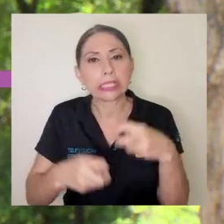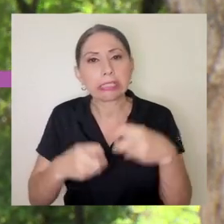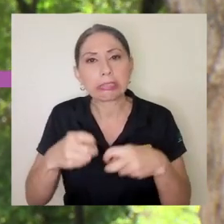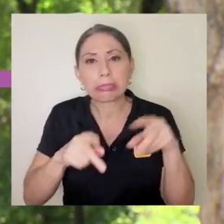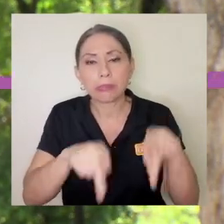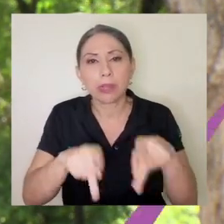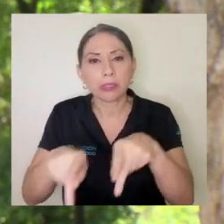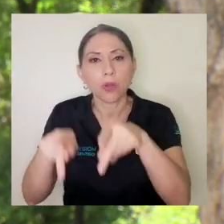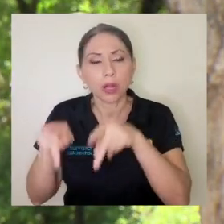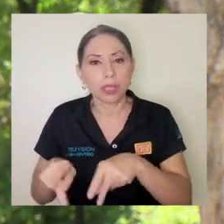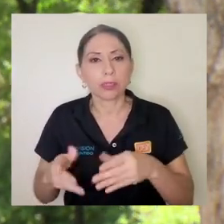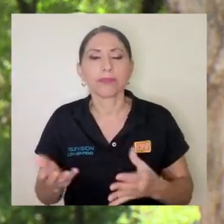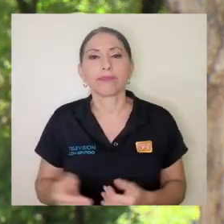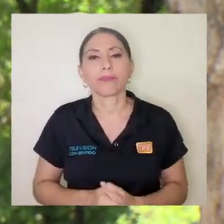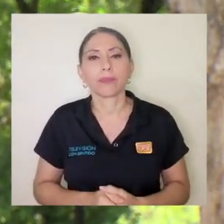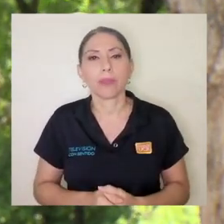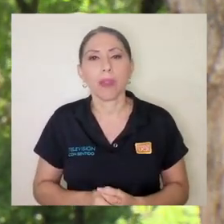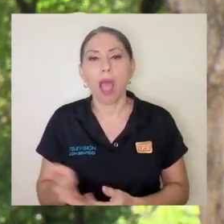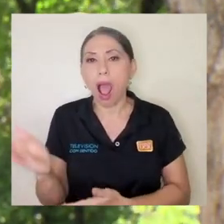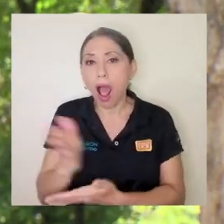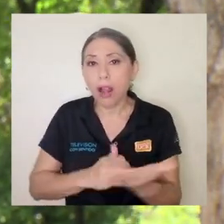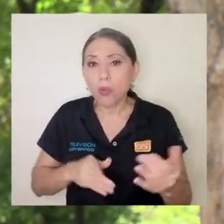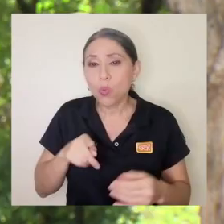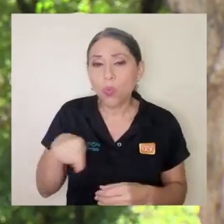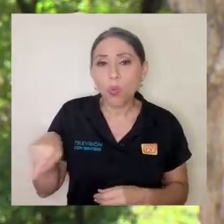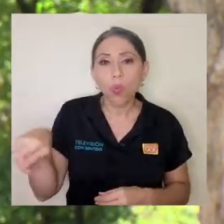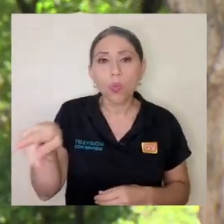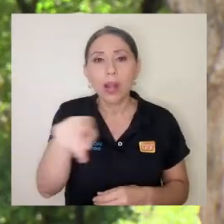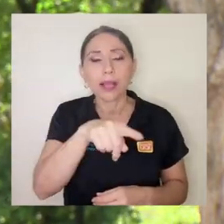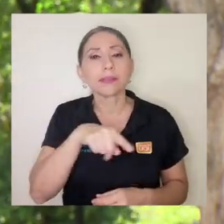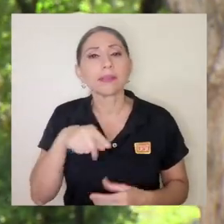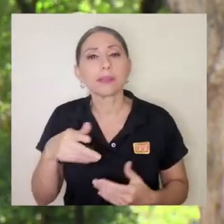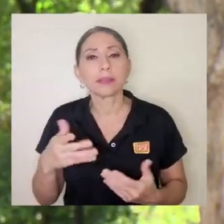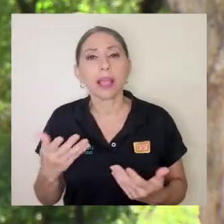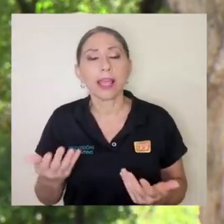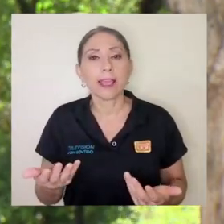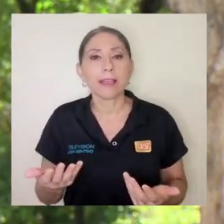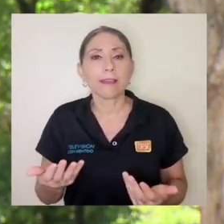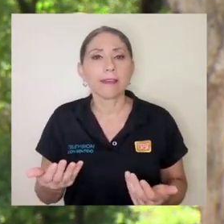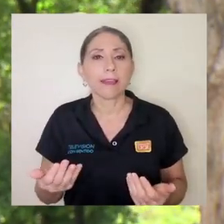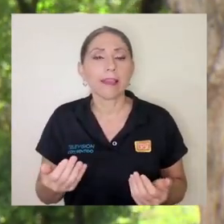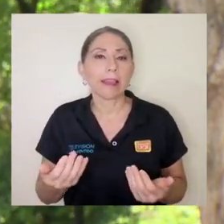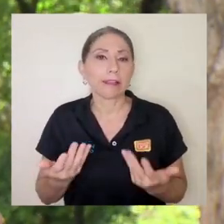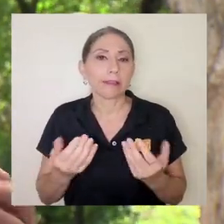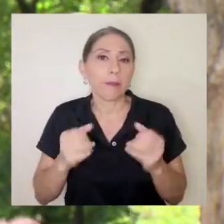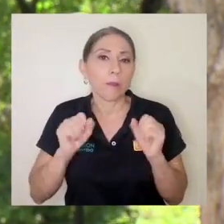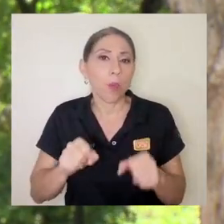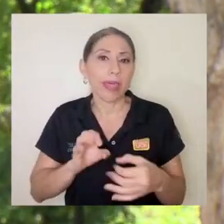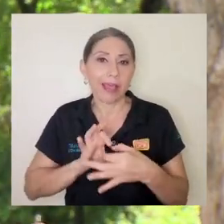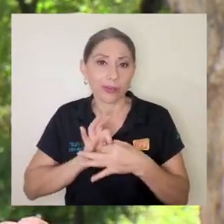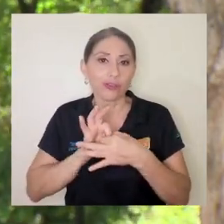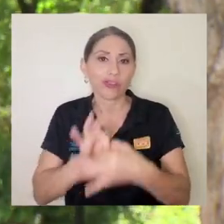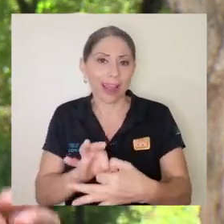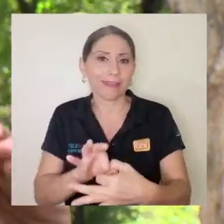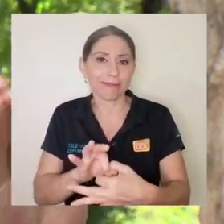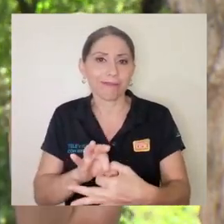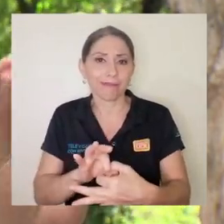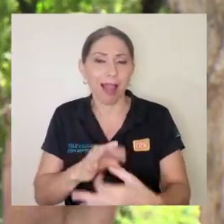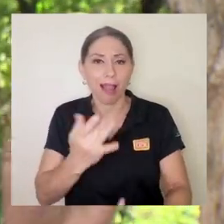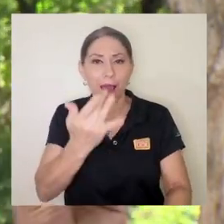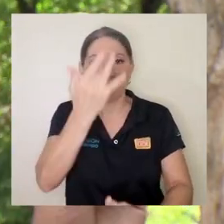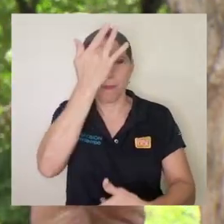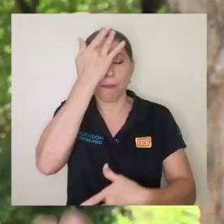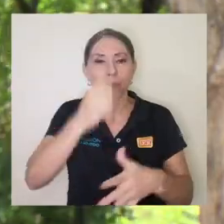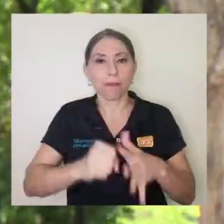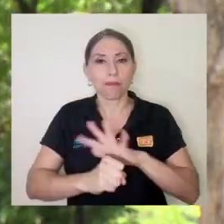que de pronto se pueden asociar a la pandemia u otras que tal